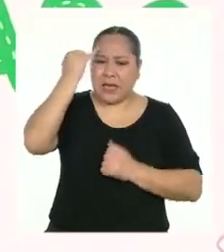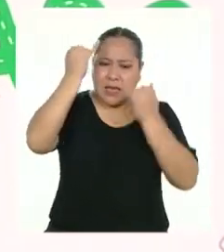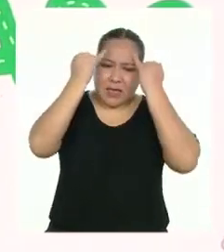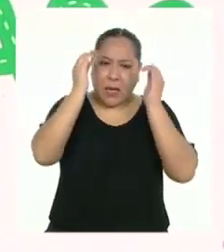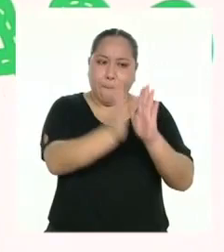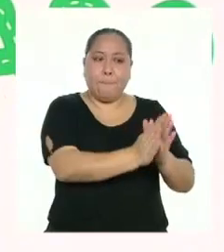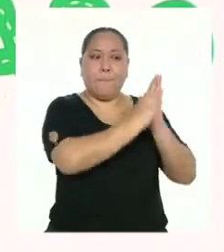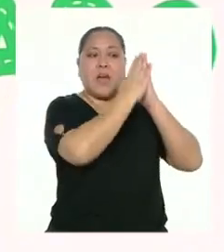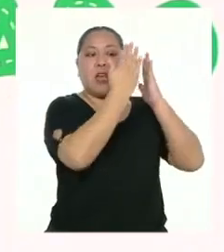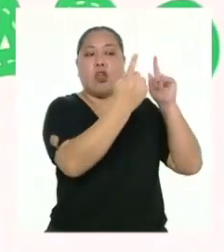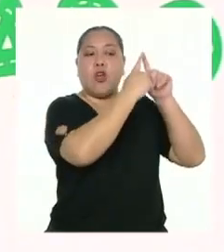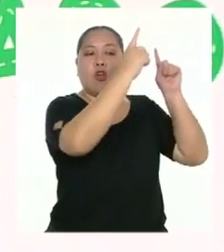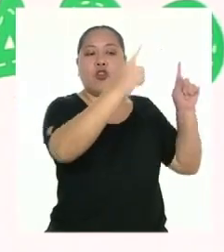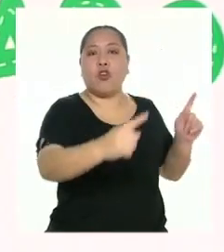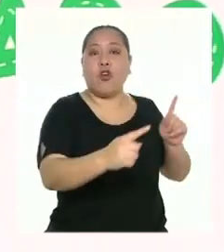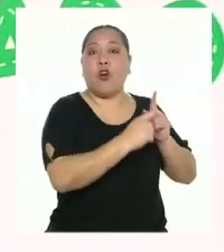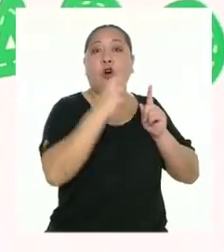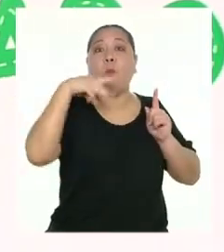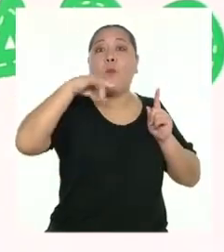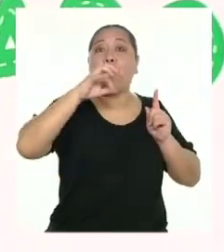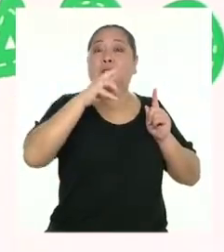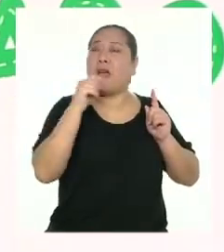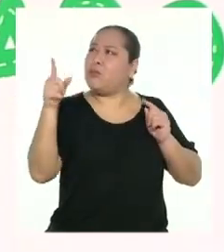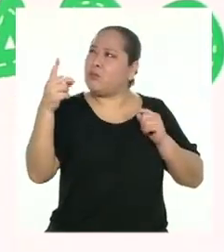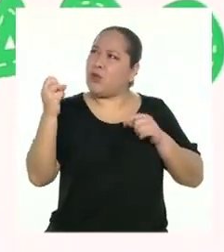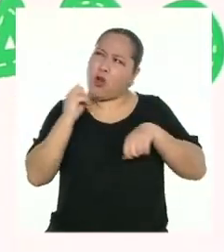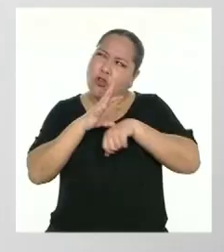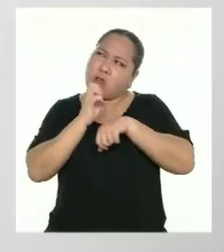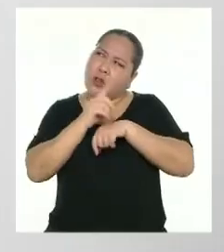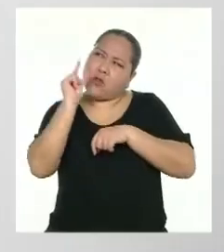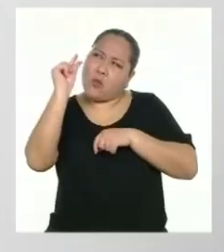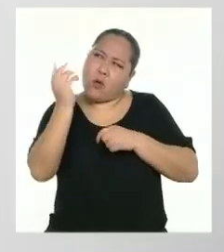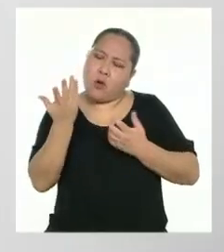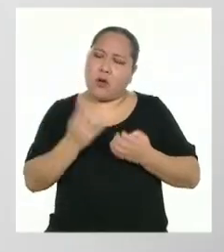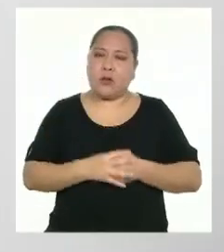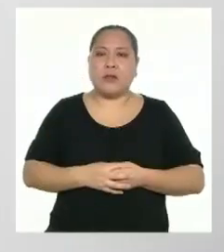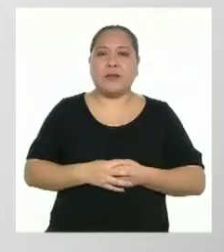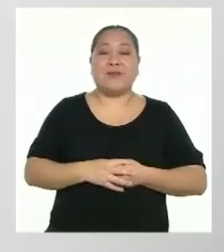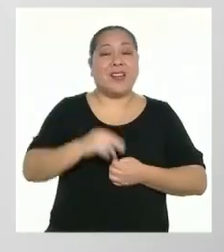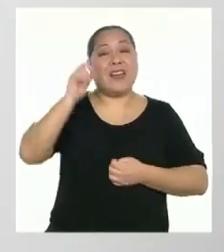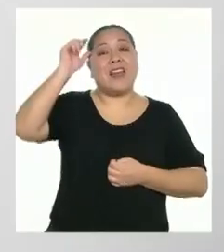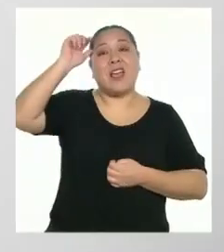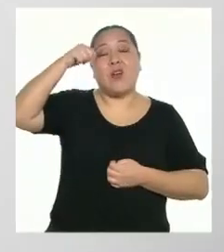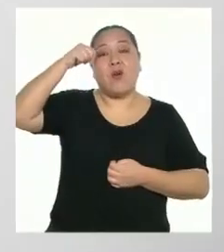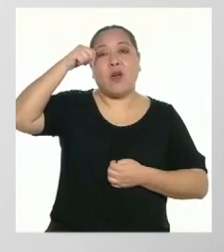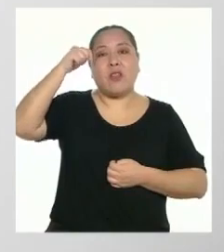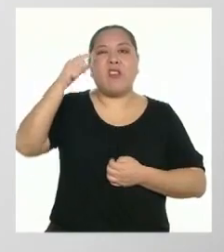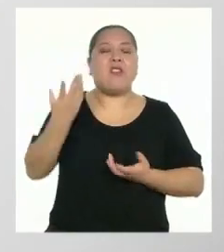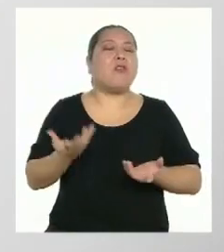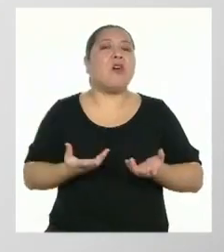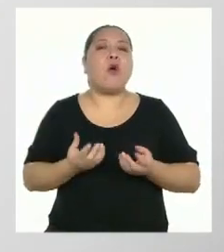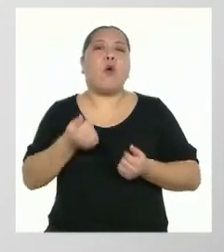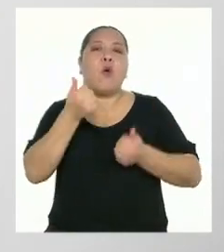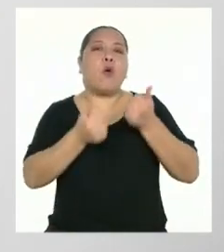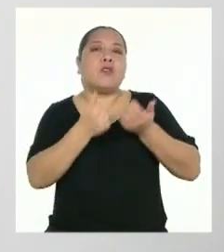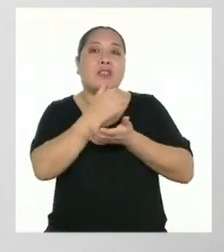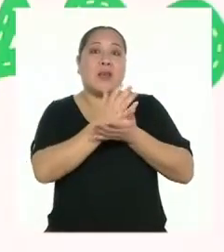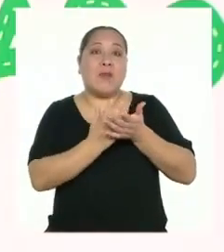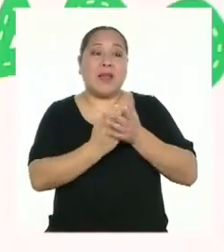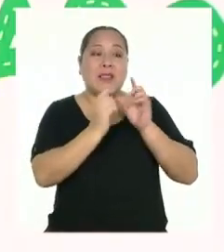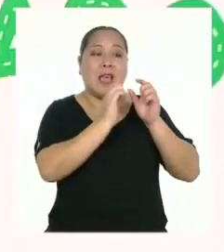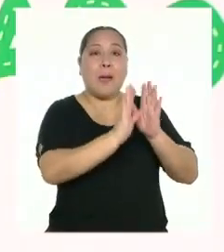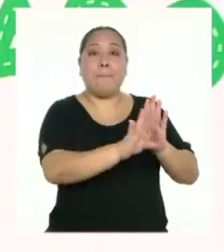mural en nuestras casas. ¿Podría instruirnos un poco al respecto? ¿Recuerdan cómo era el periódico mural de sus